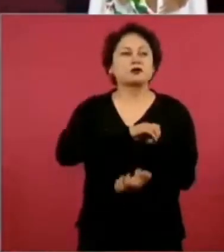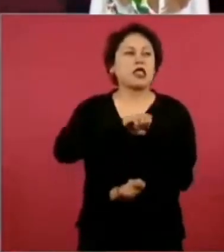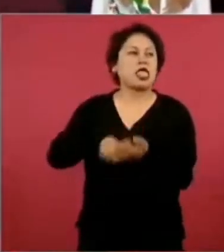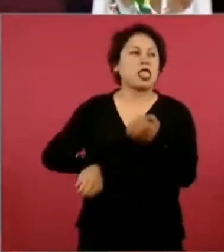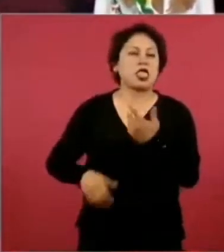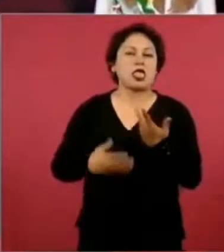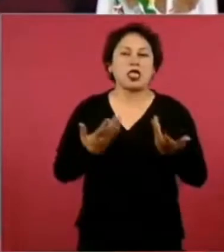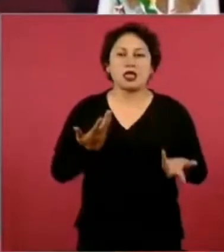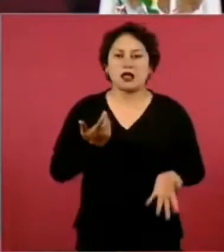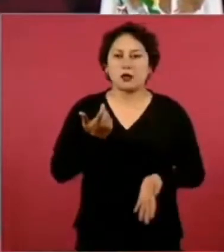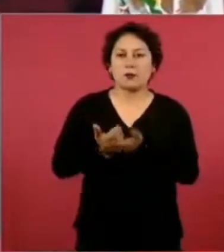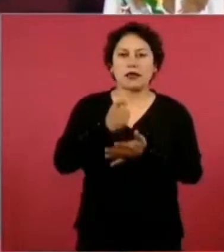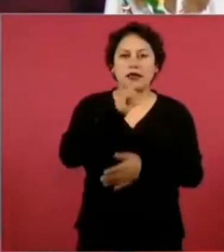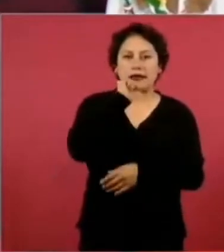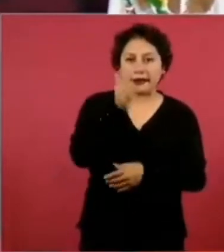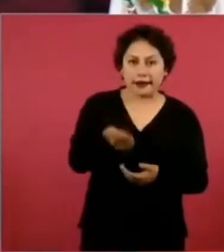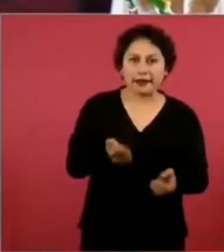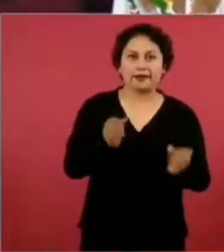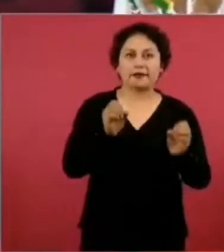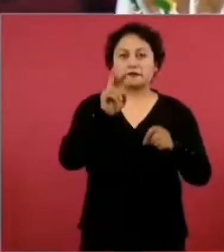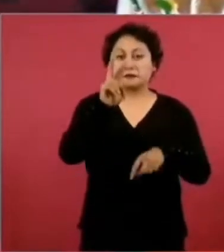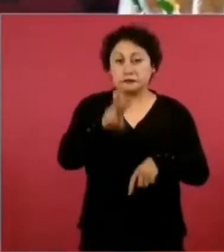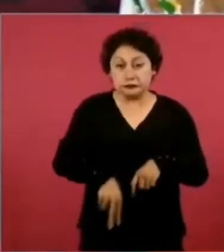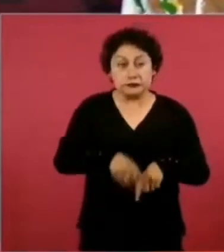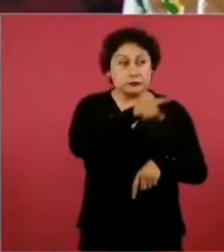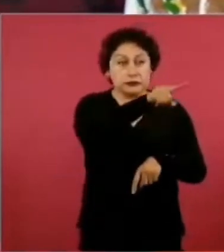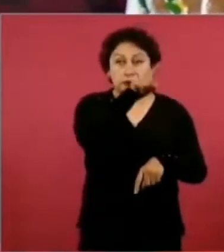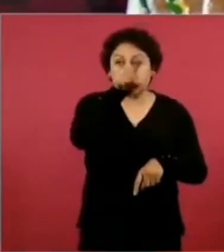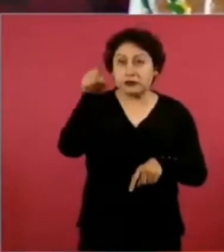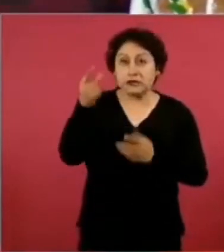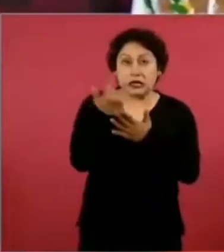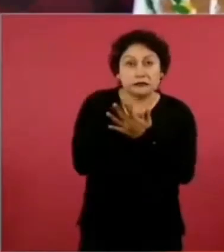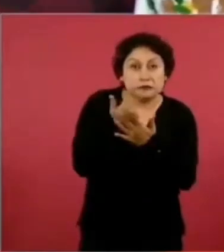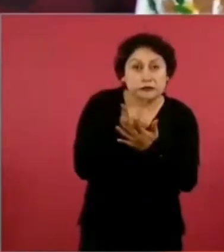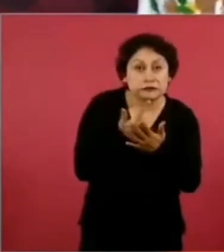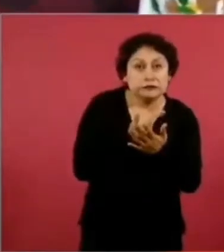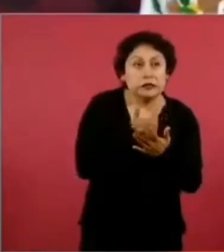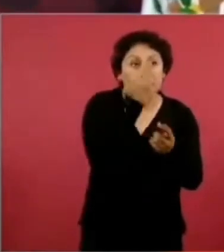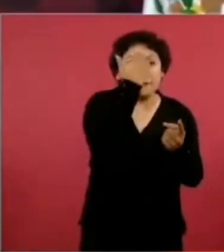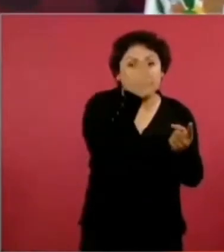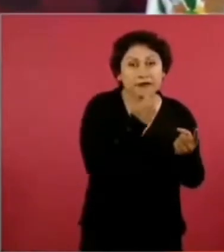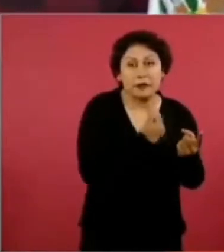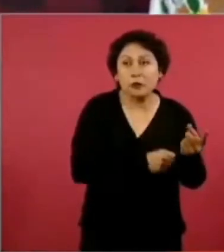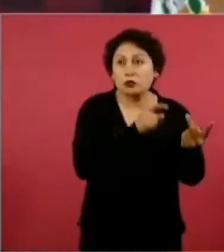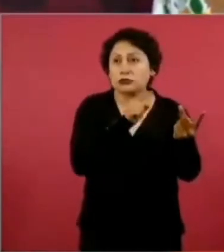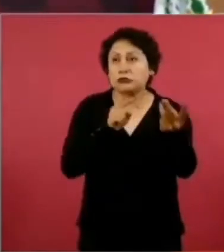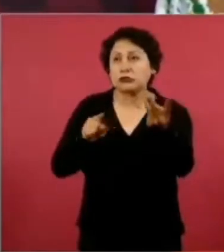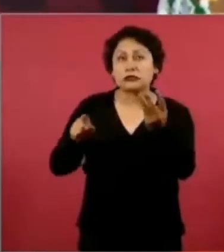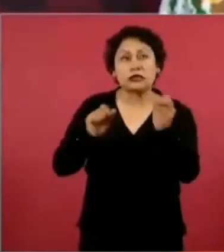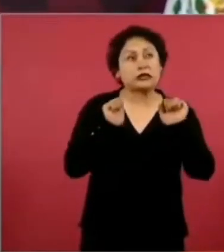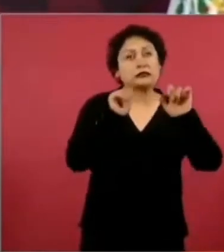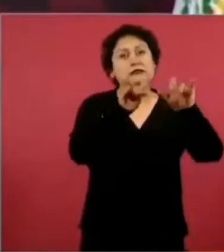famosísimos. Fue algo que se creó